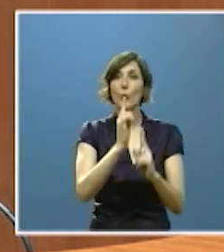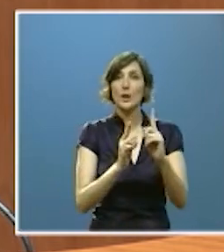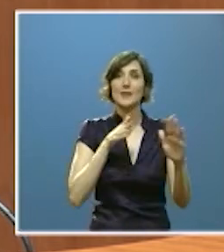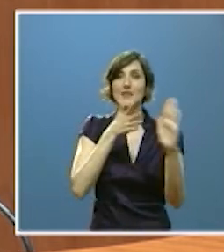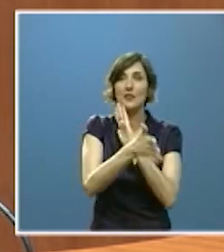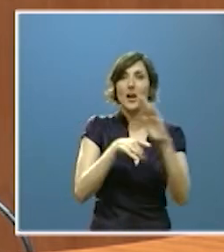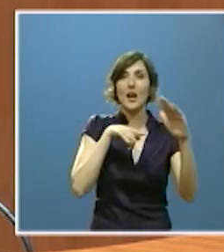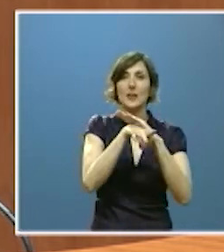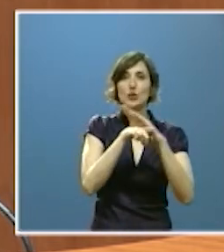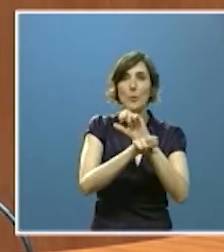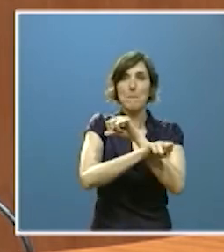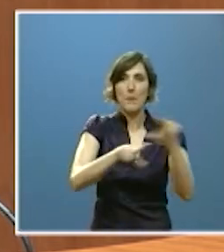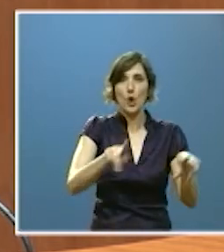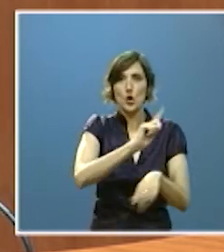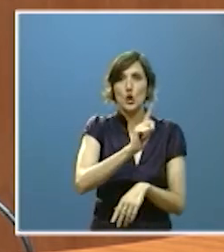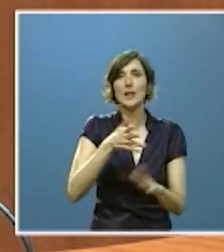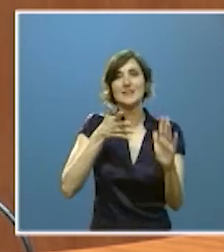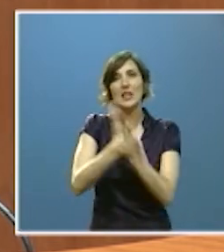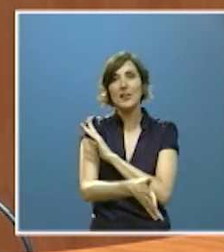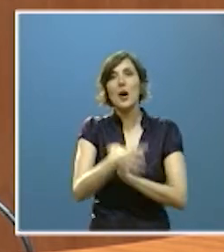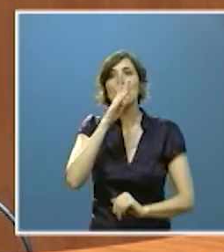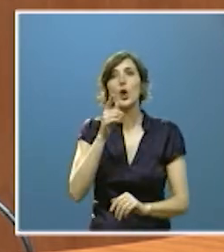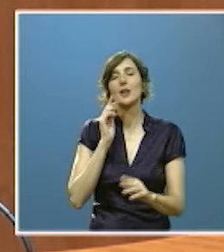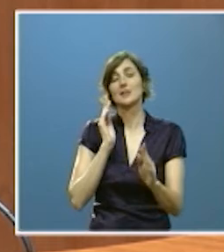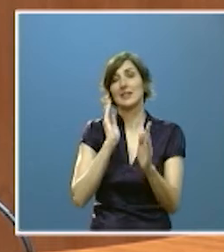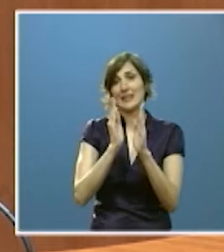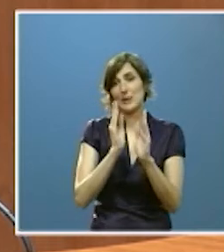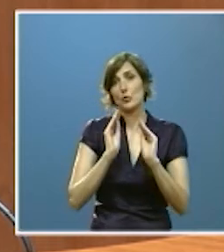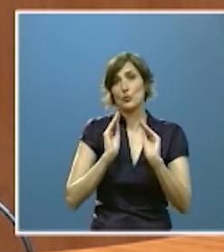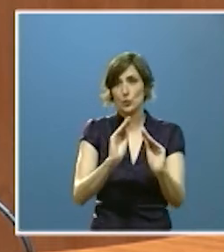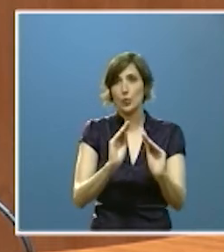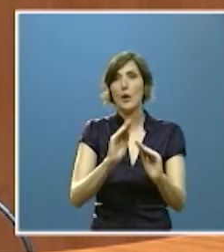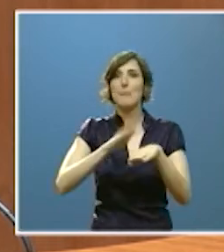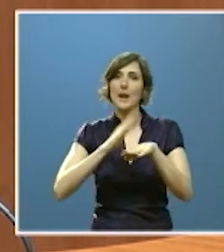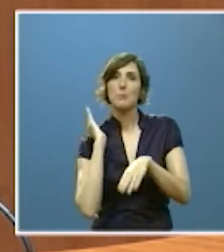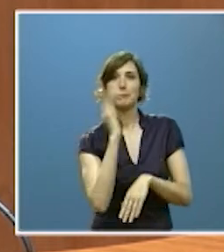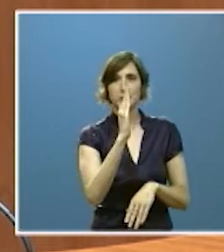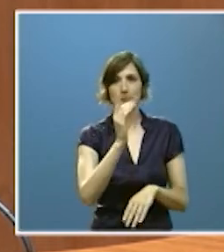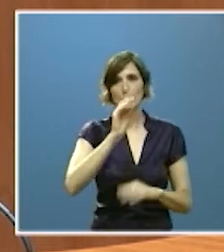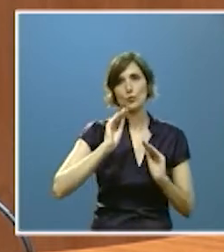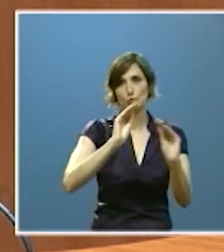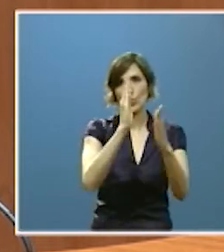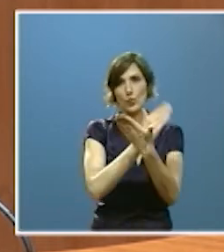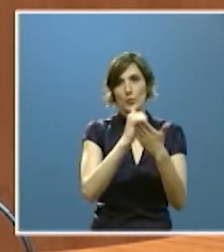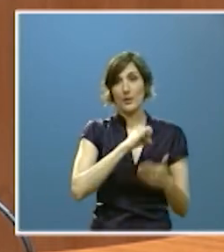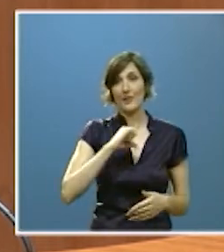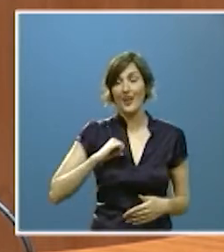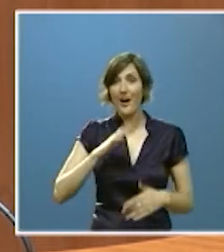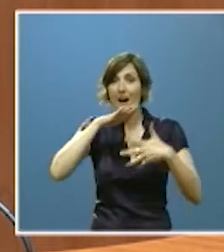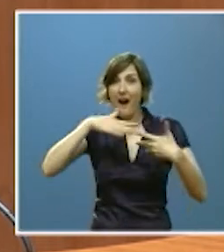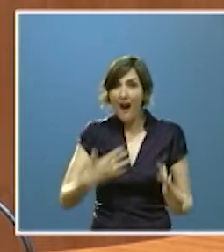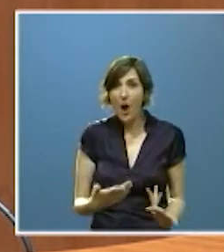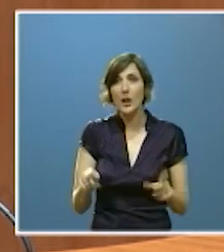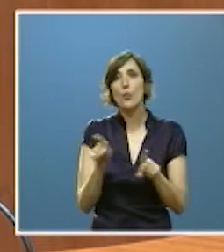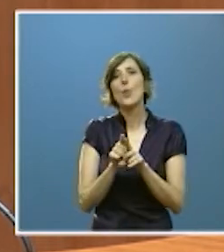peor gestión sino a un peor tratamiento del actual sistema para ellas y no para las demás aprobar ahora parciales